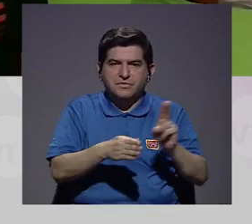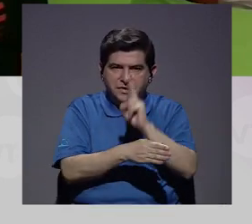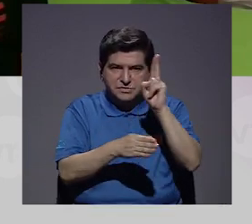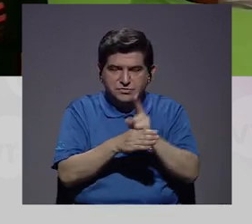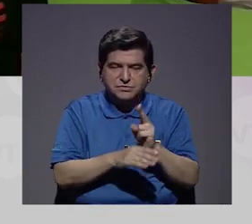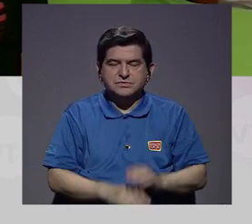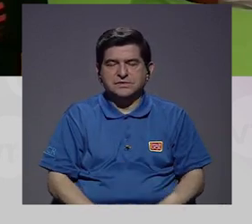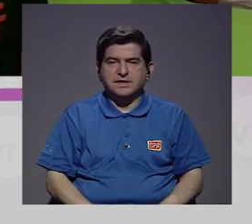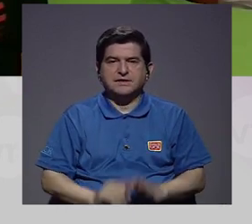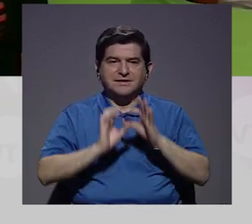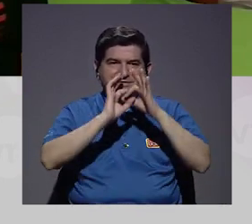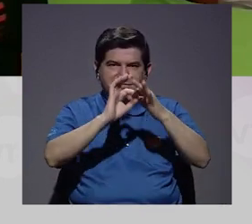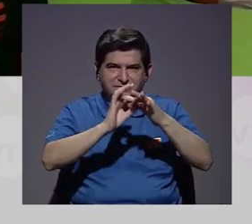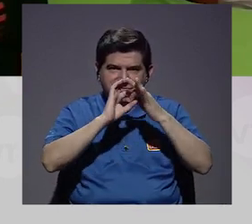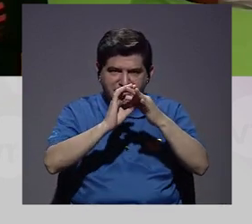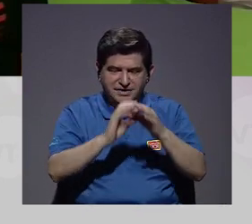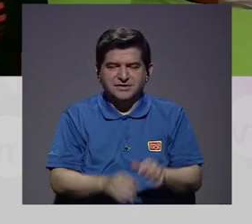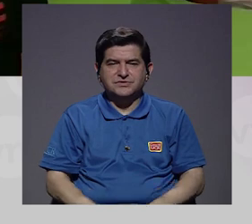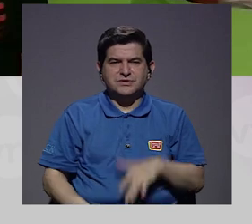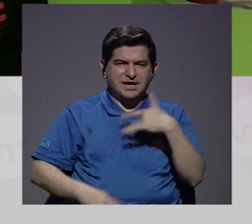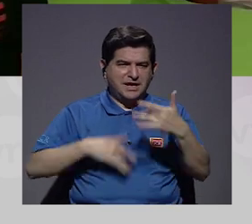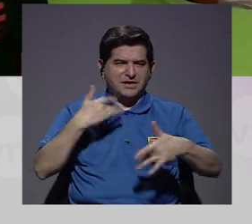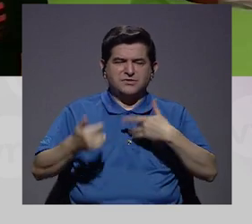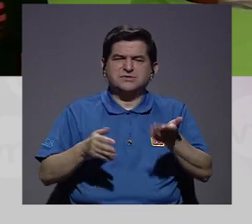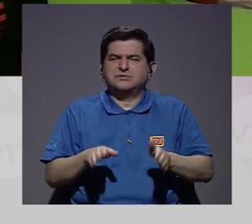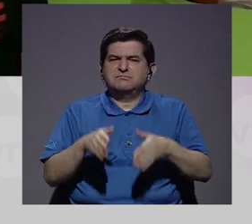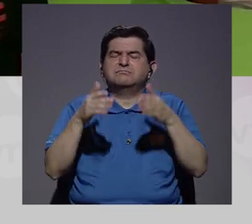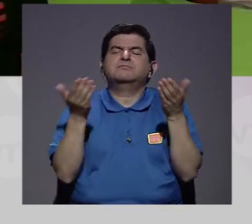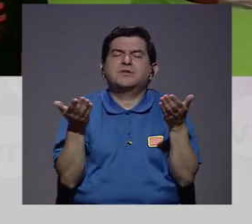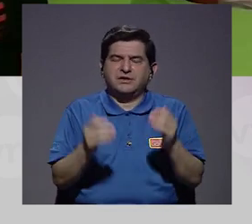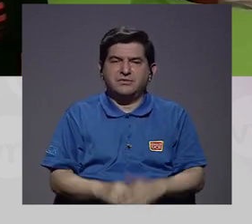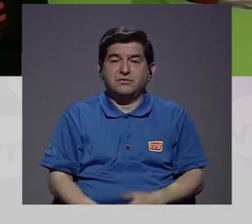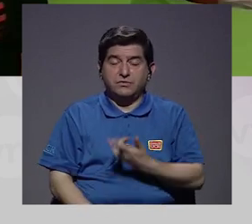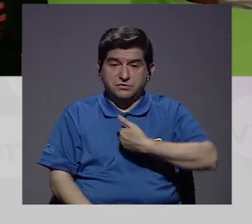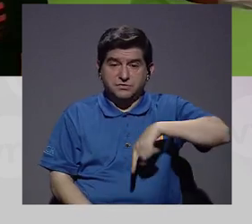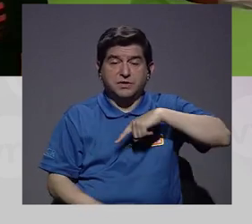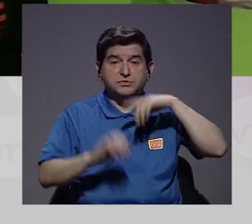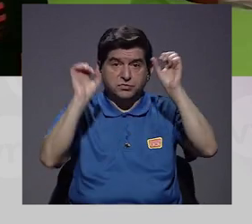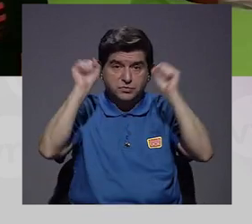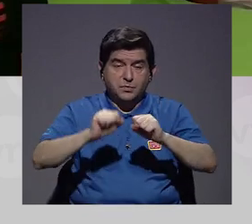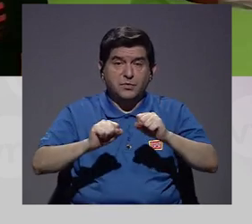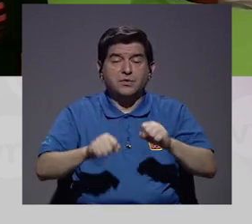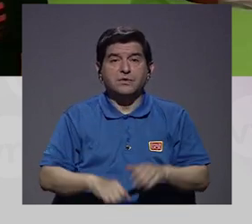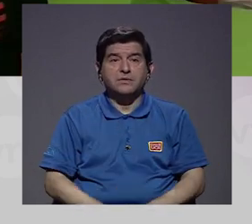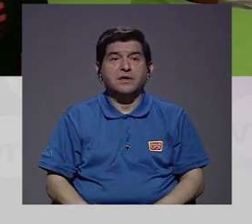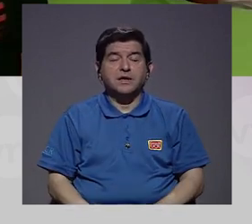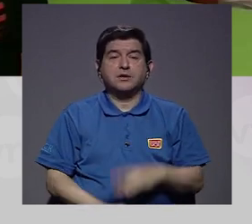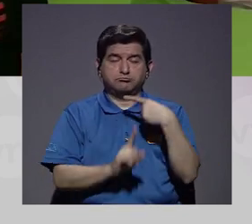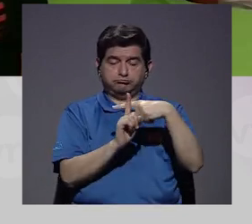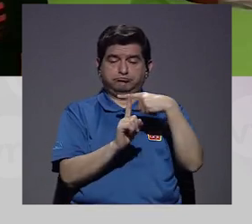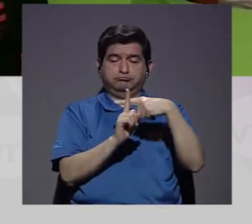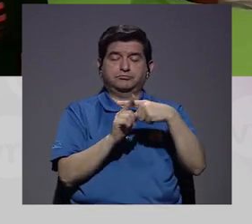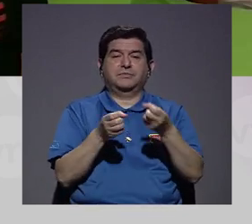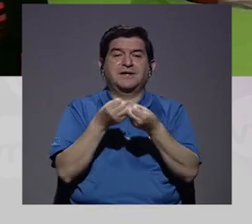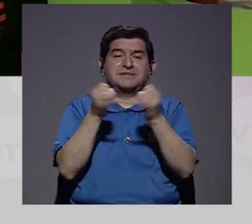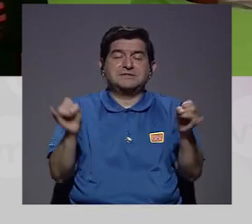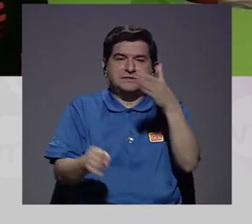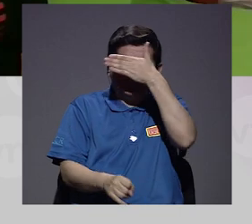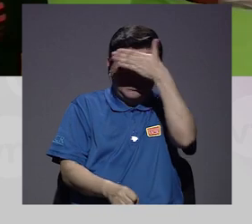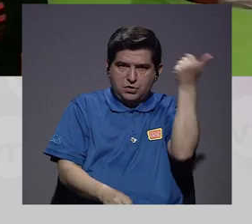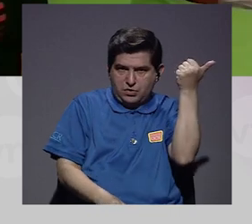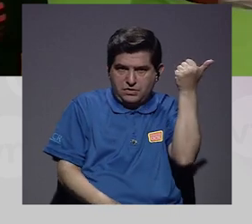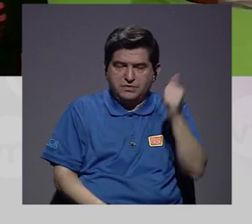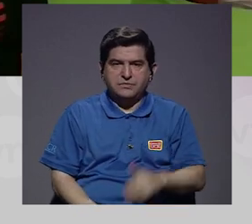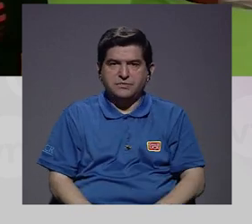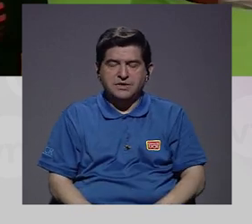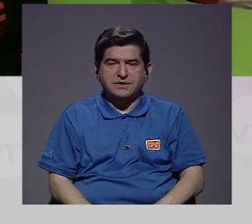estado haciendo, ¿verdad? En función de cómo podemos sentirnos para tal vez sentirnos un poco más positivos, sin dejar